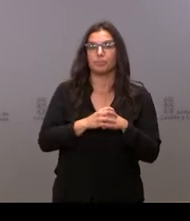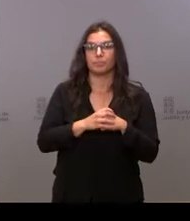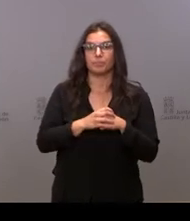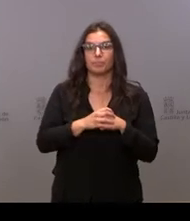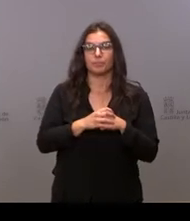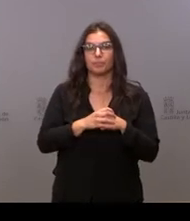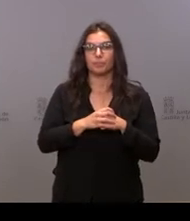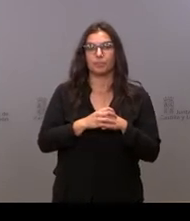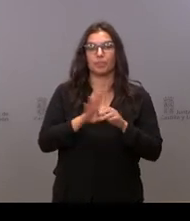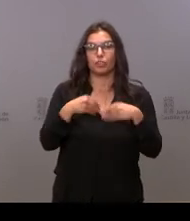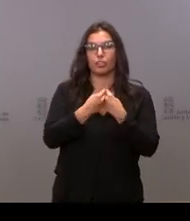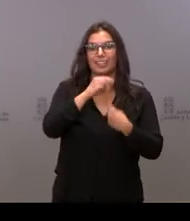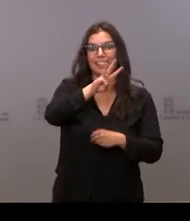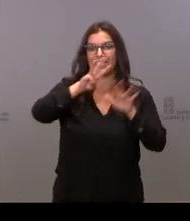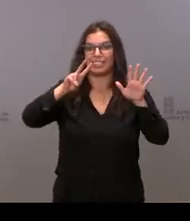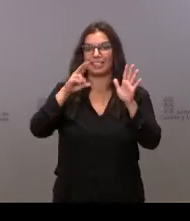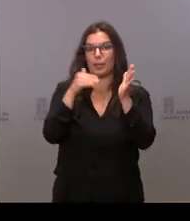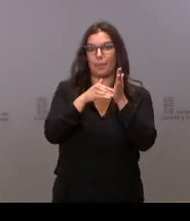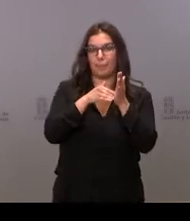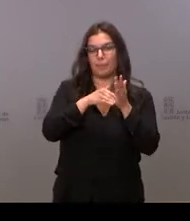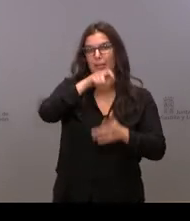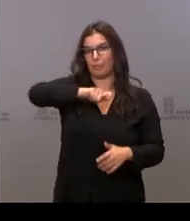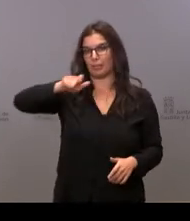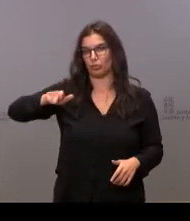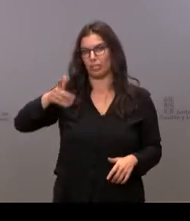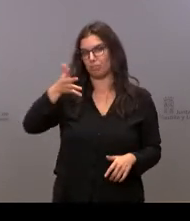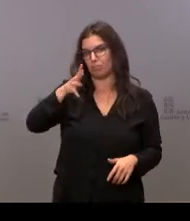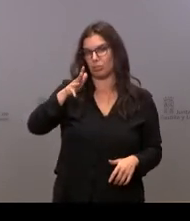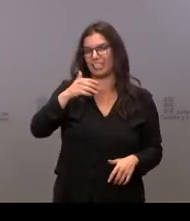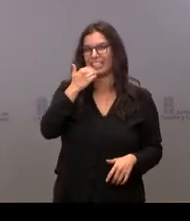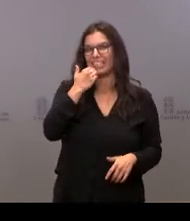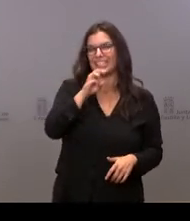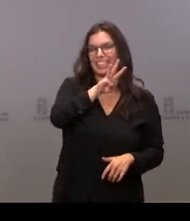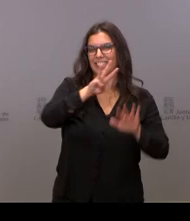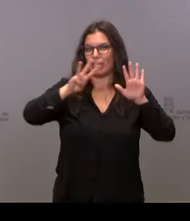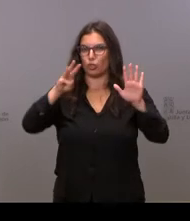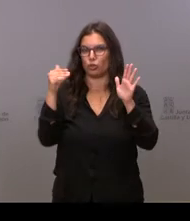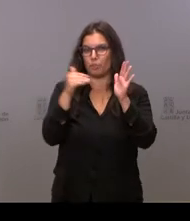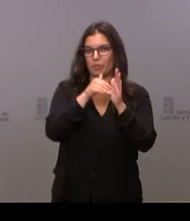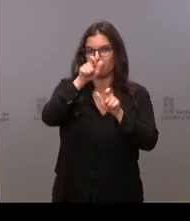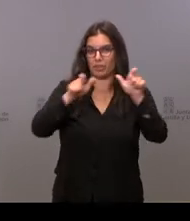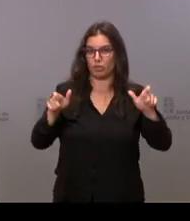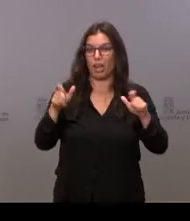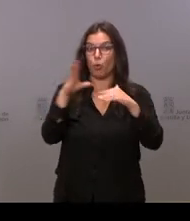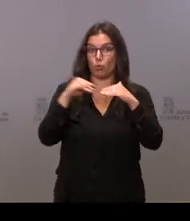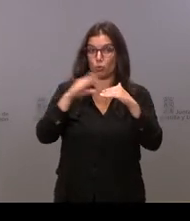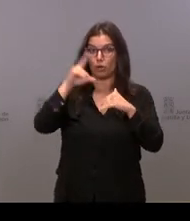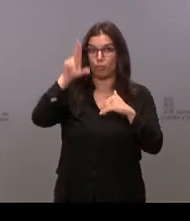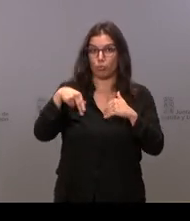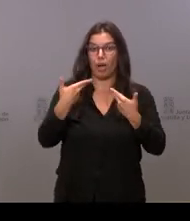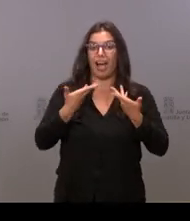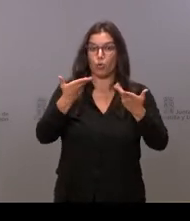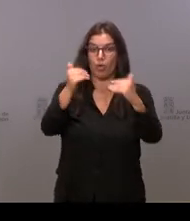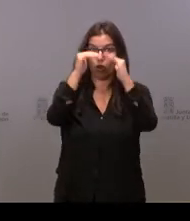las 37.000 personas, algo más de 37.000 personas, casi 38.000 que reciben la ayuda a domicilio en